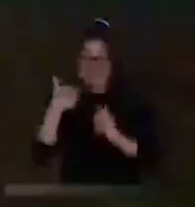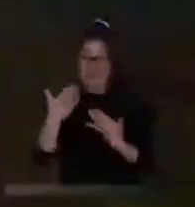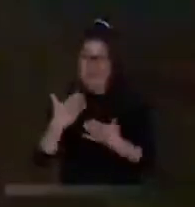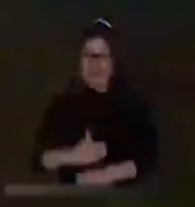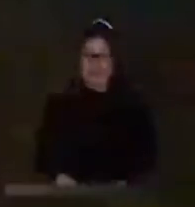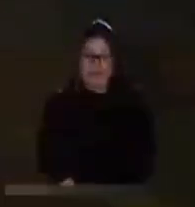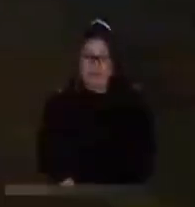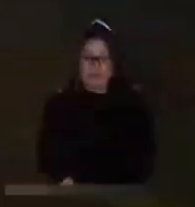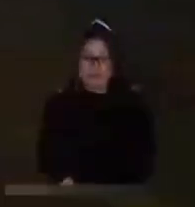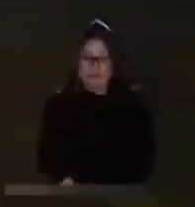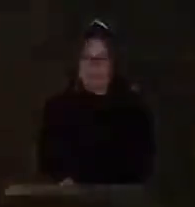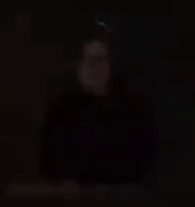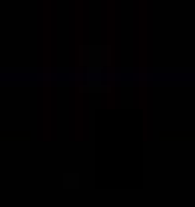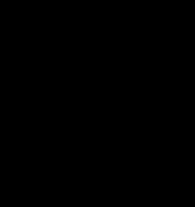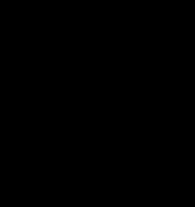¡Felicitaciones! ¡Felicitaciones!